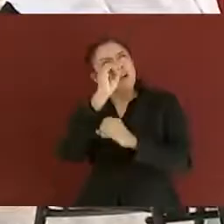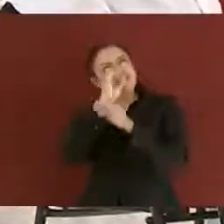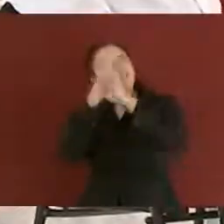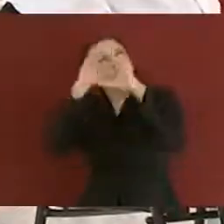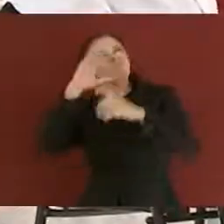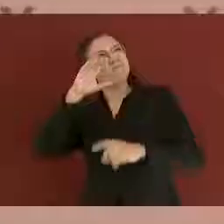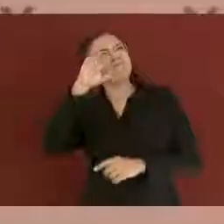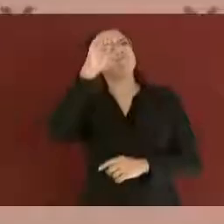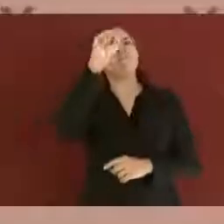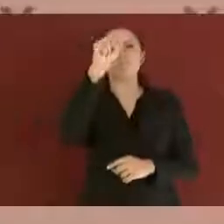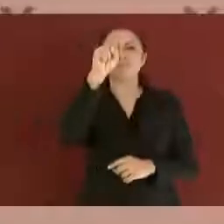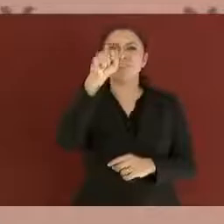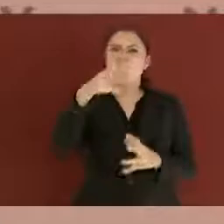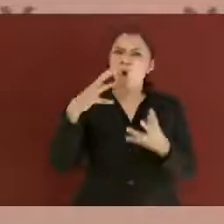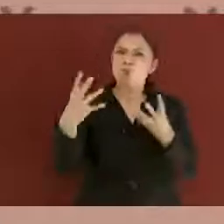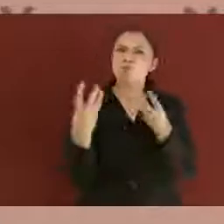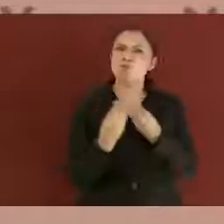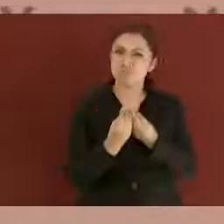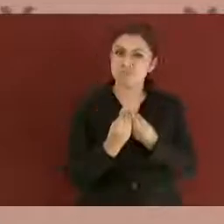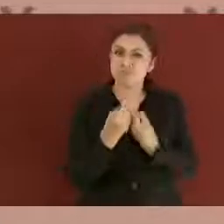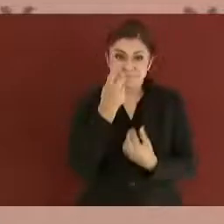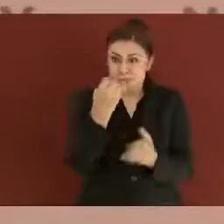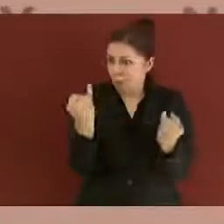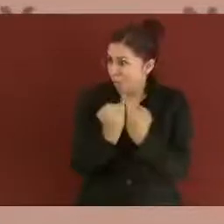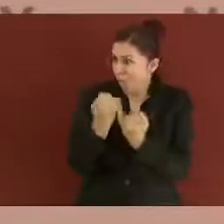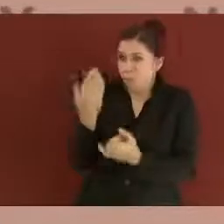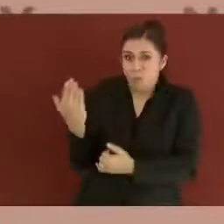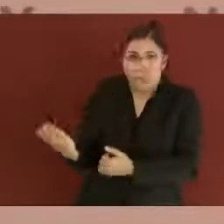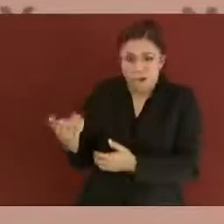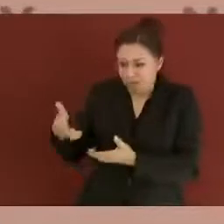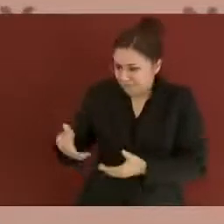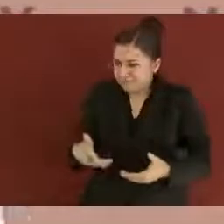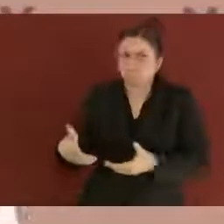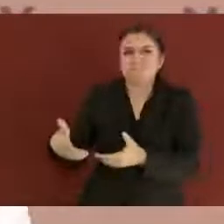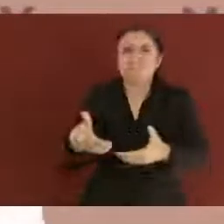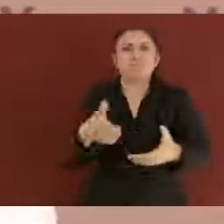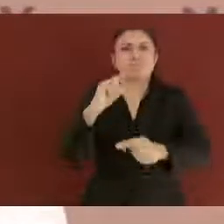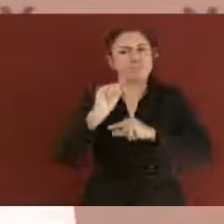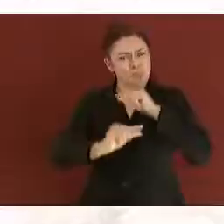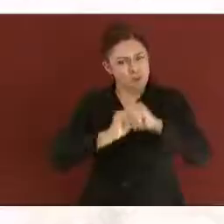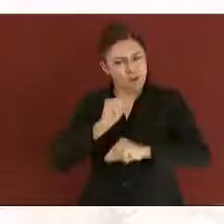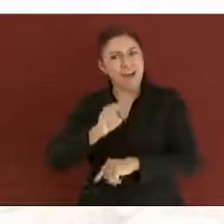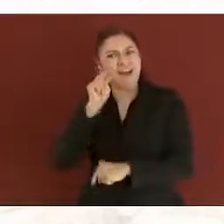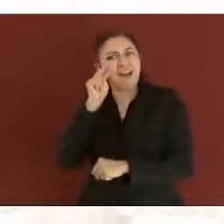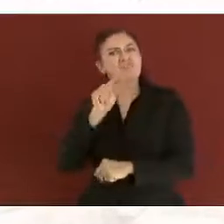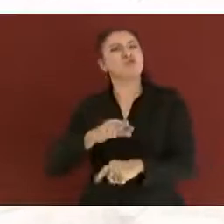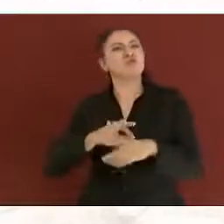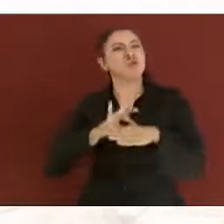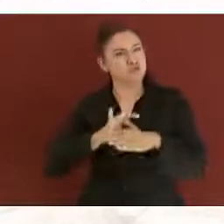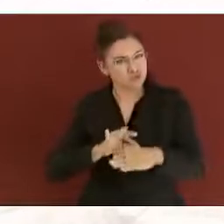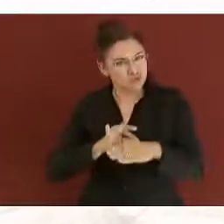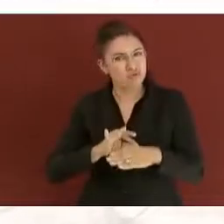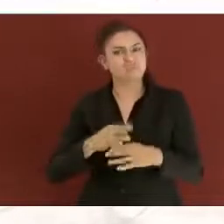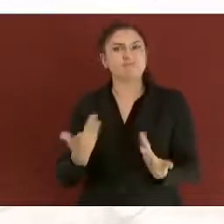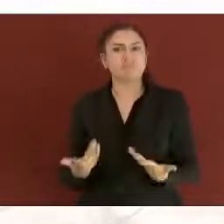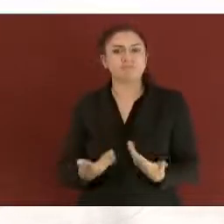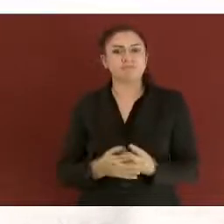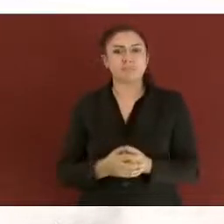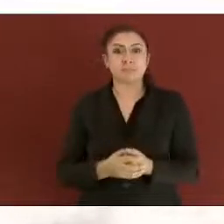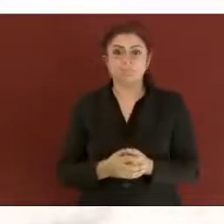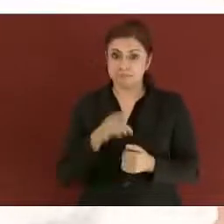carretera, han comenzado a tomar forma. La transformación de este país tiene al ser humano,